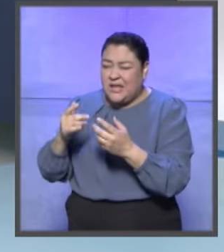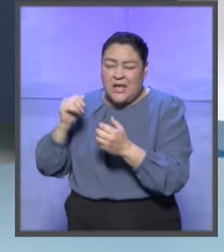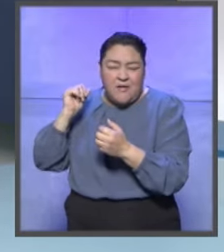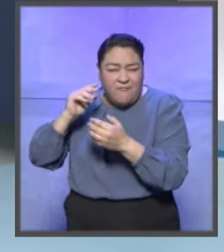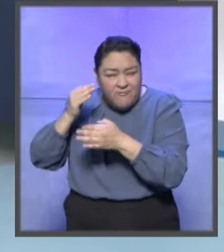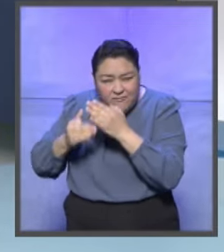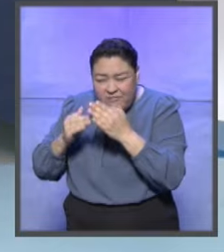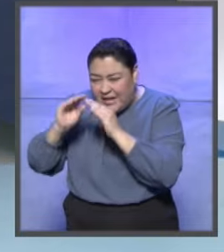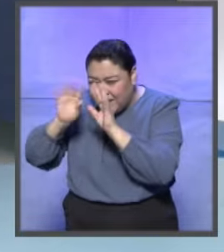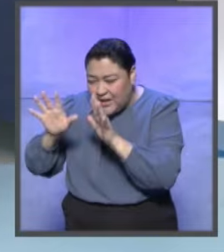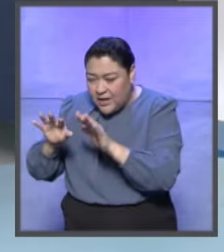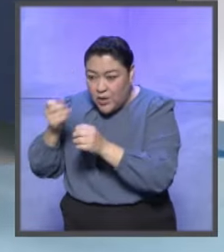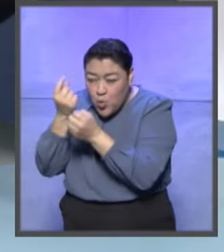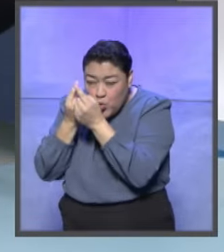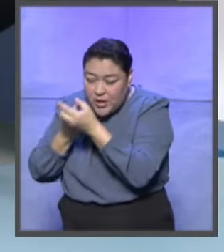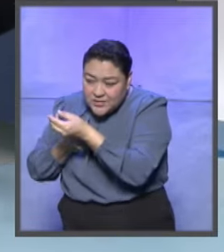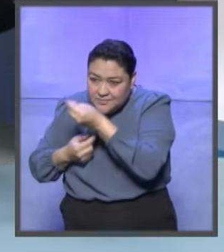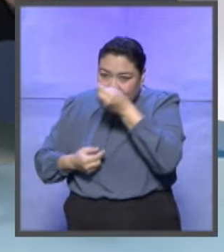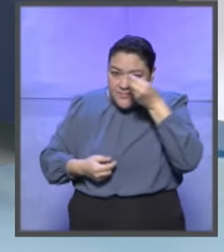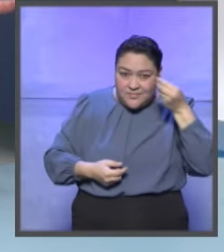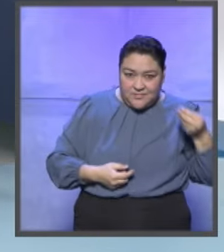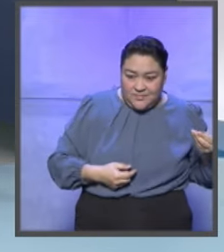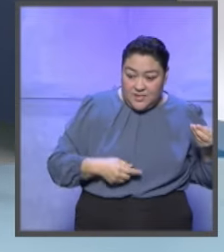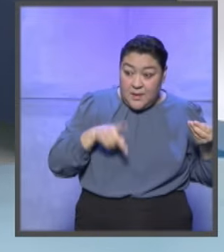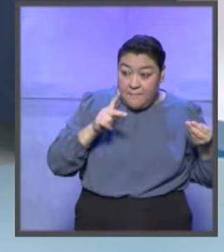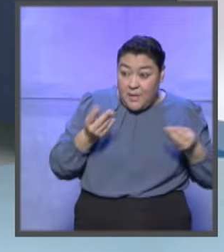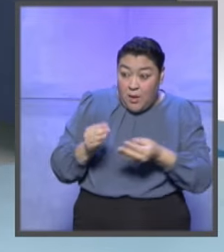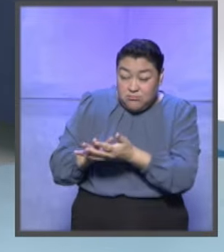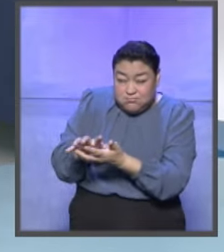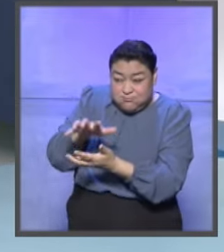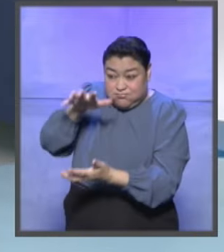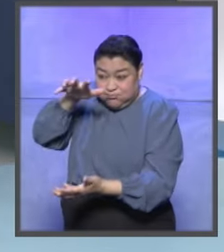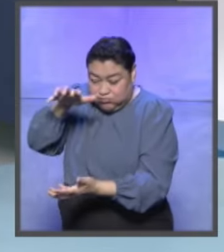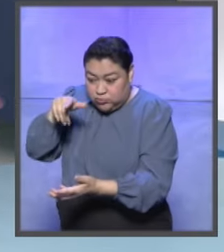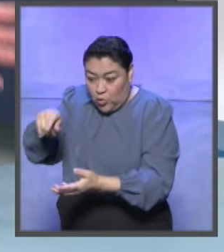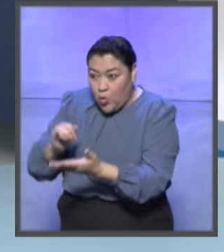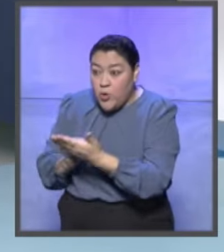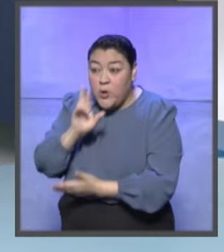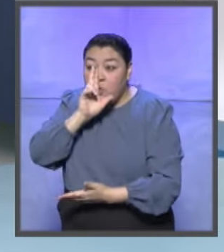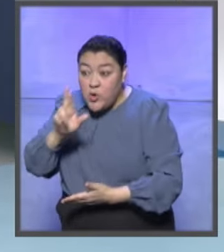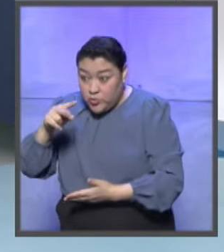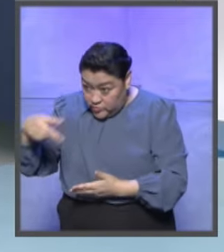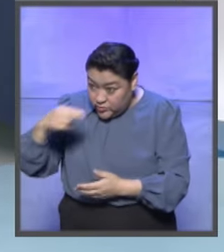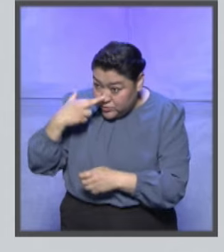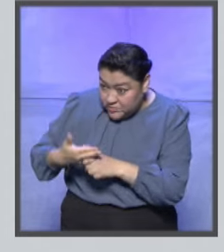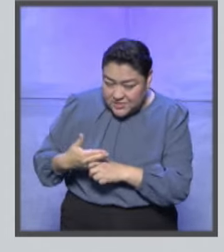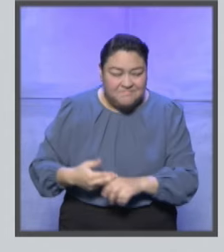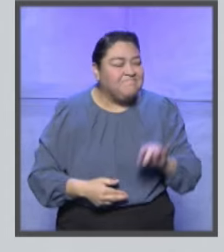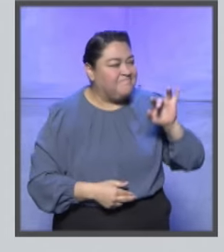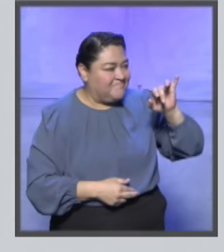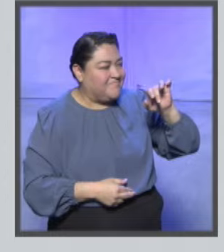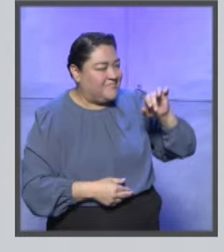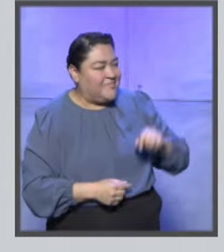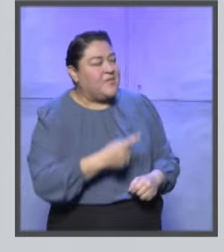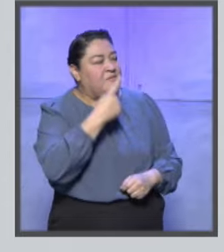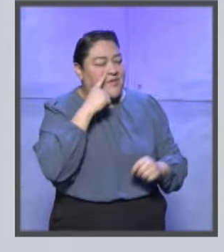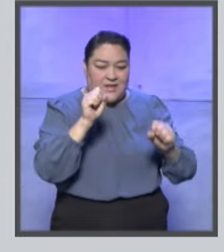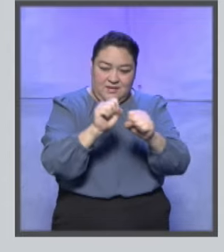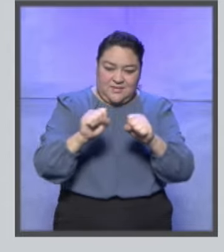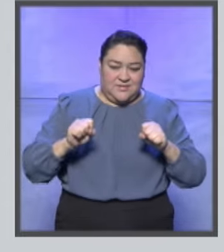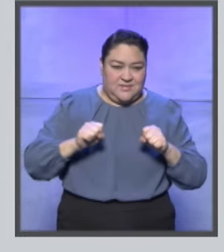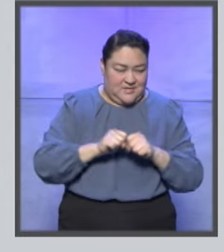del todo claro, y por eso llega acá. La mayor parte lo resuelve la sala y amortigua el paso litigioso hasta acá. Sí, en general las salas